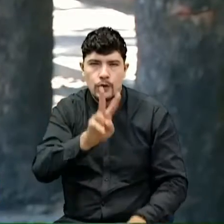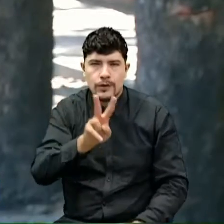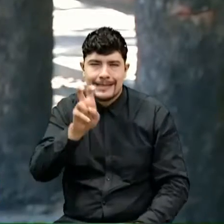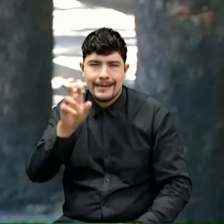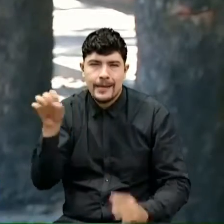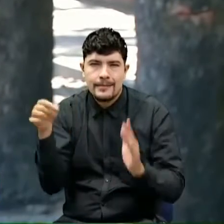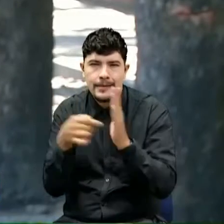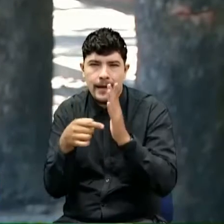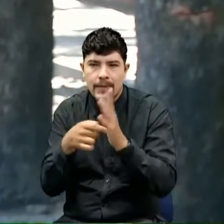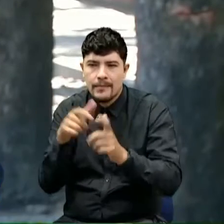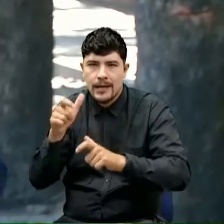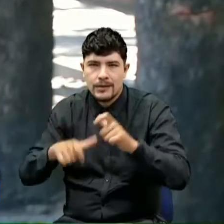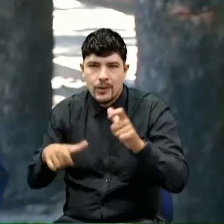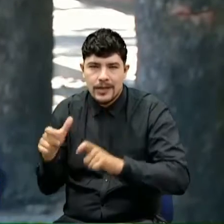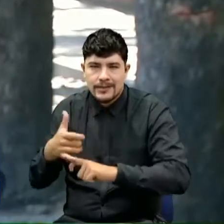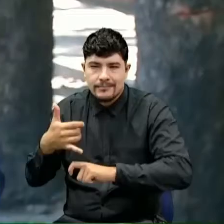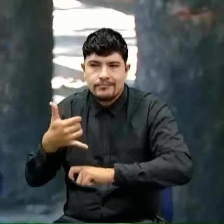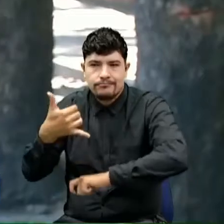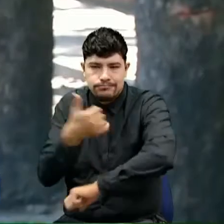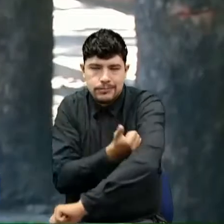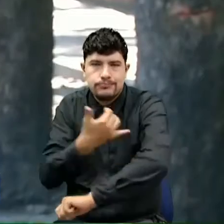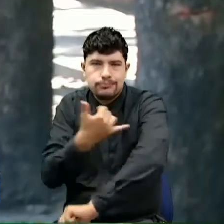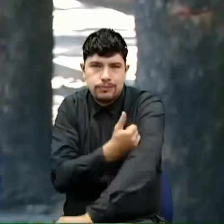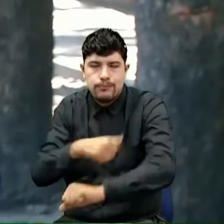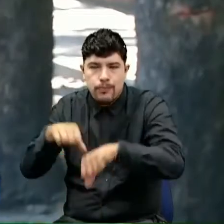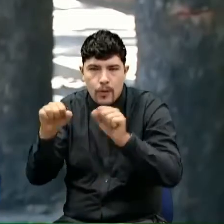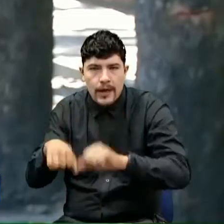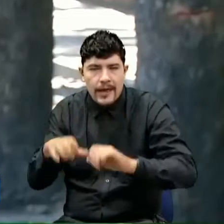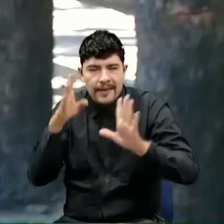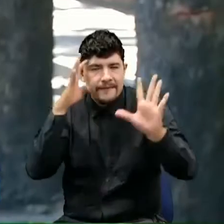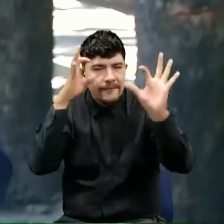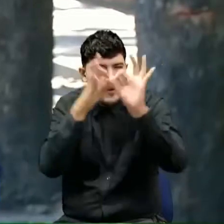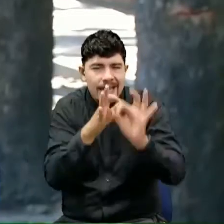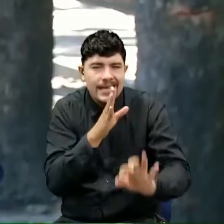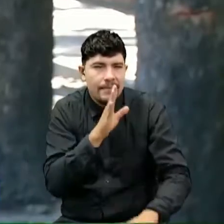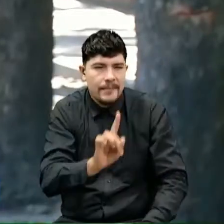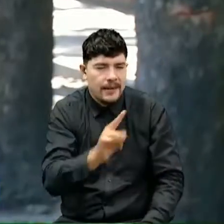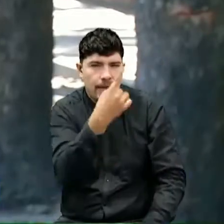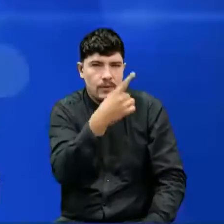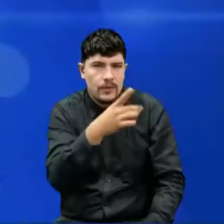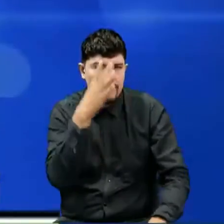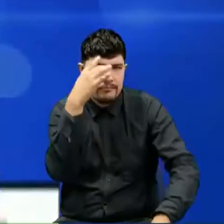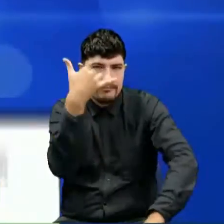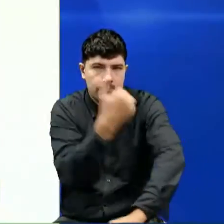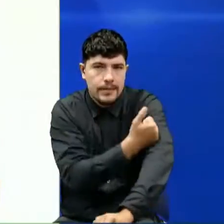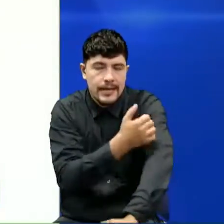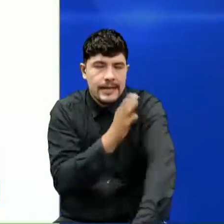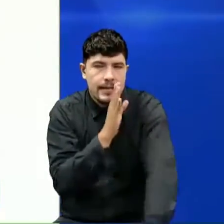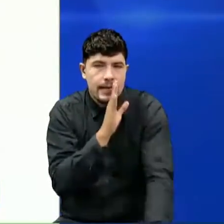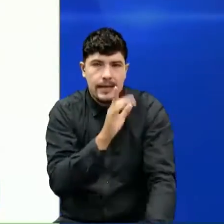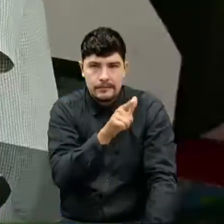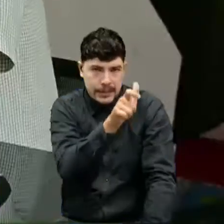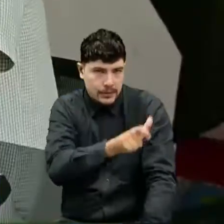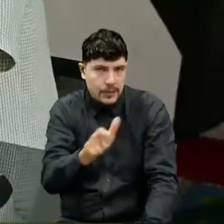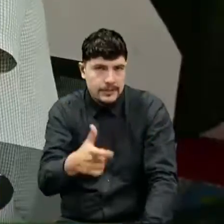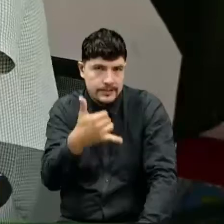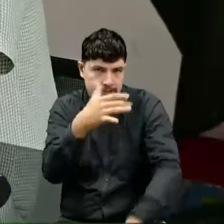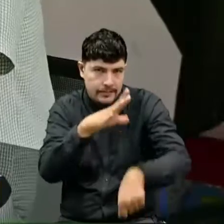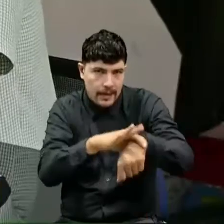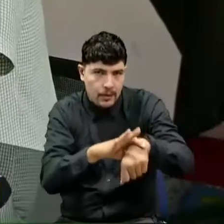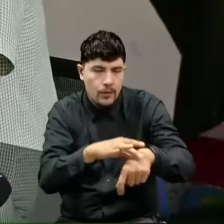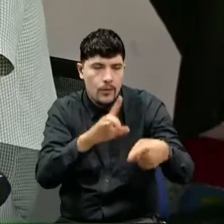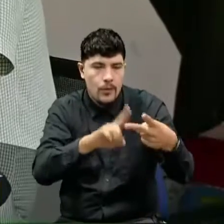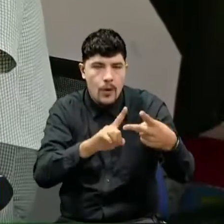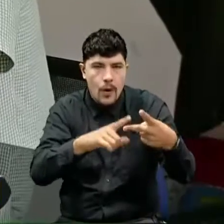el personal de salud y la población mayor de 80 años de edad aquí en esta región del país. A través de ese comunicado, el